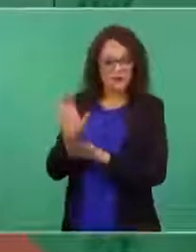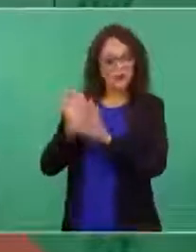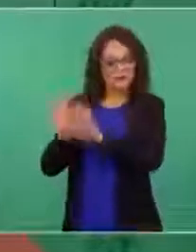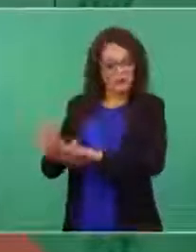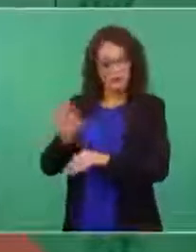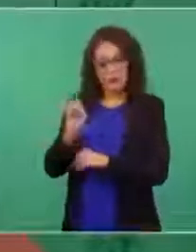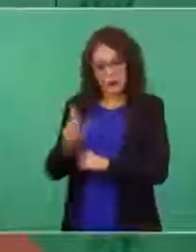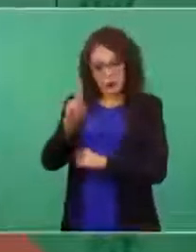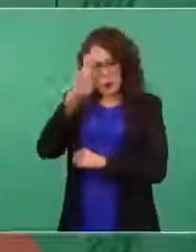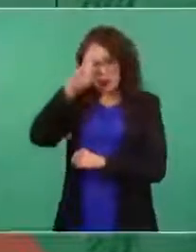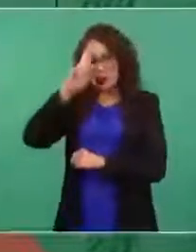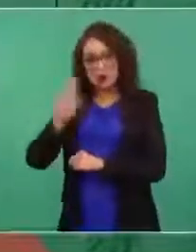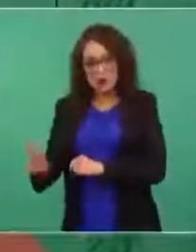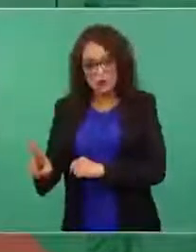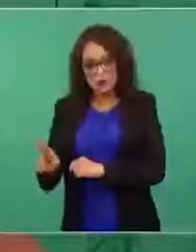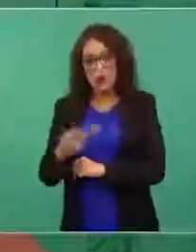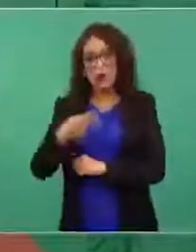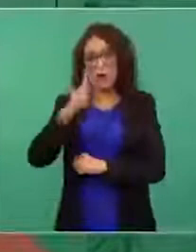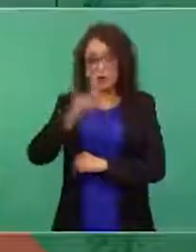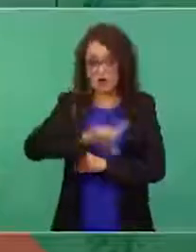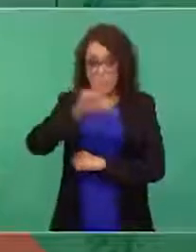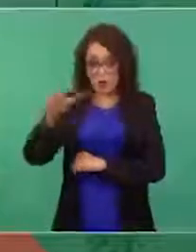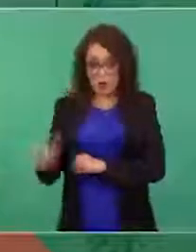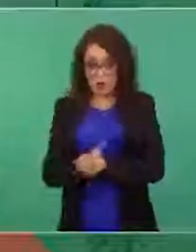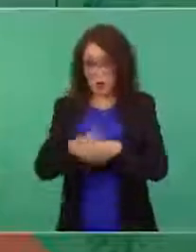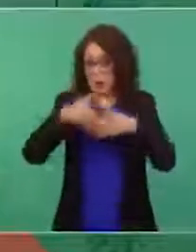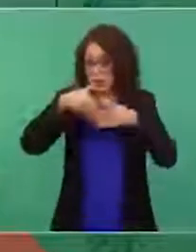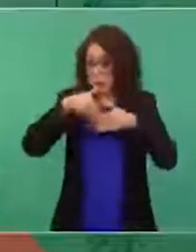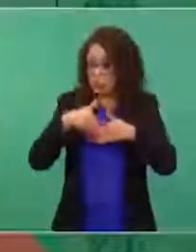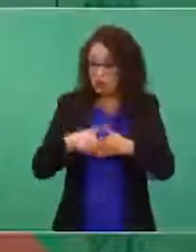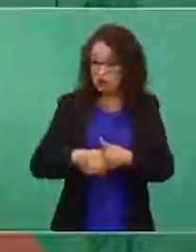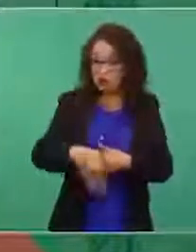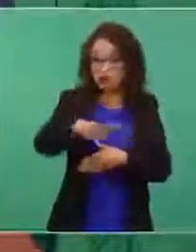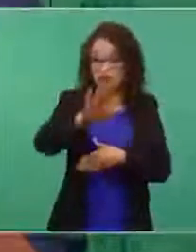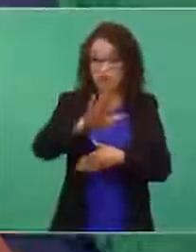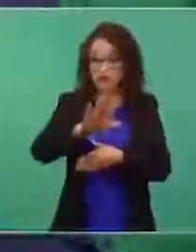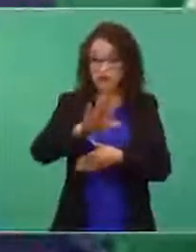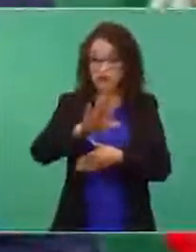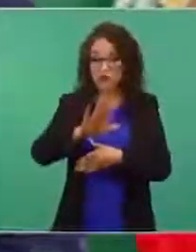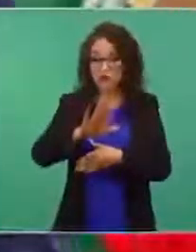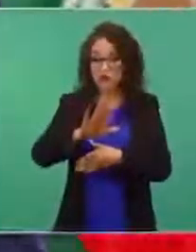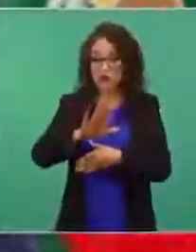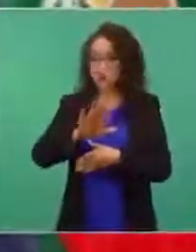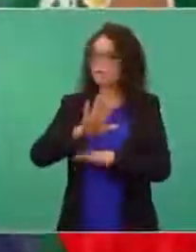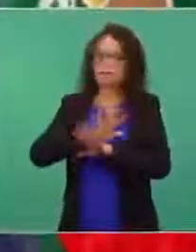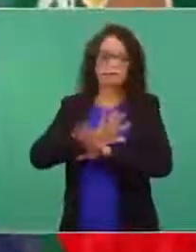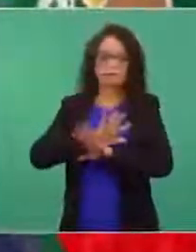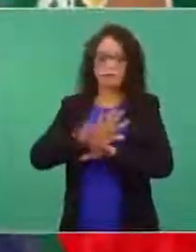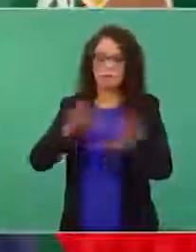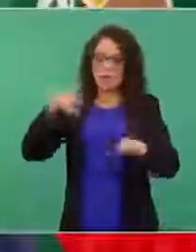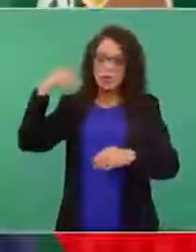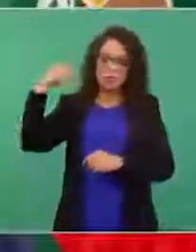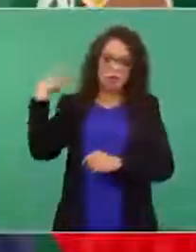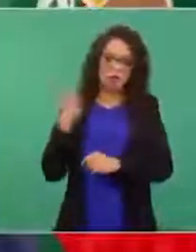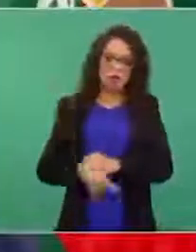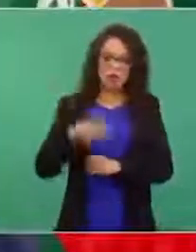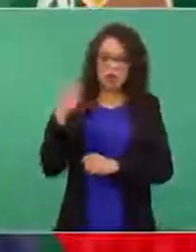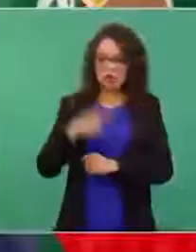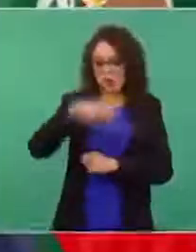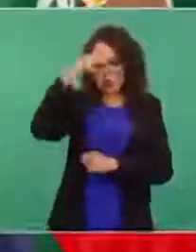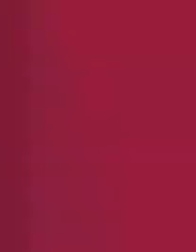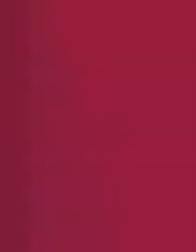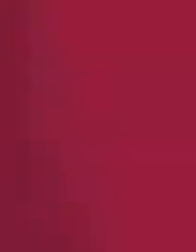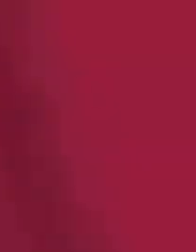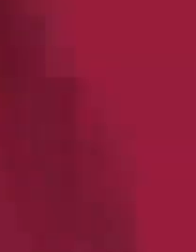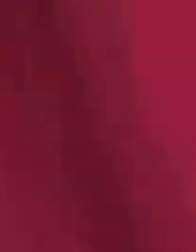que hacia adelante ya era dominio exclusivo de la nación.